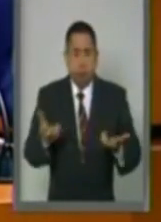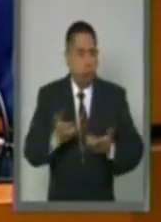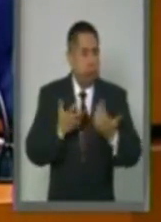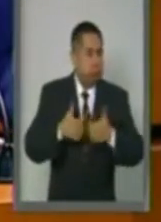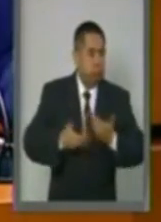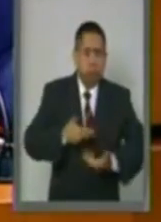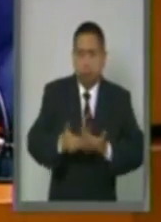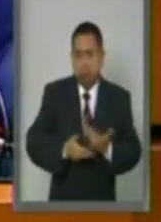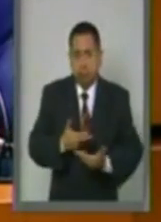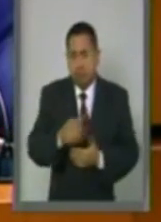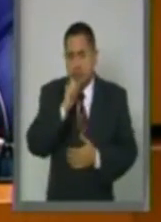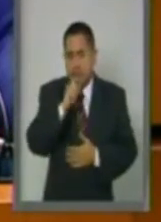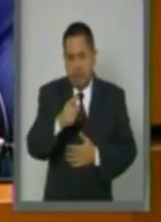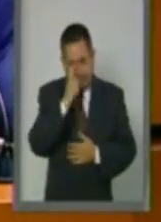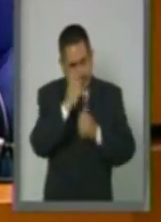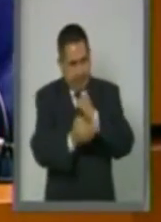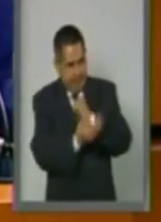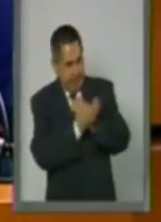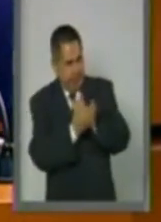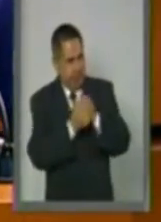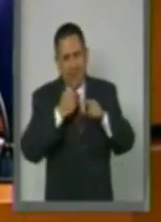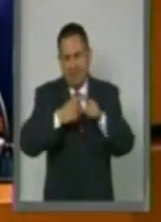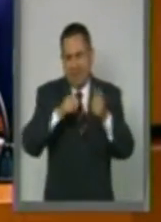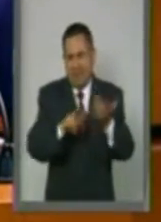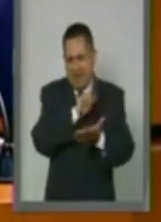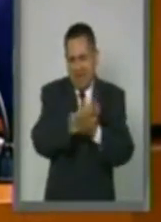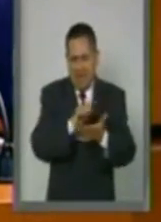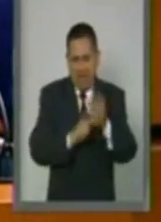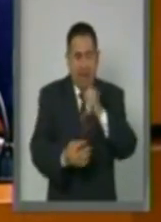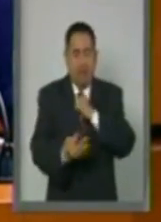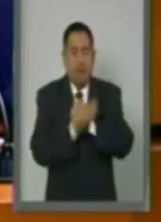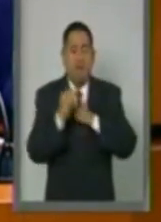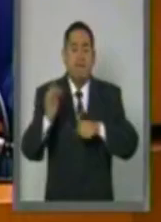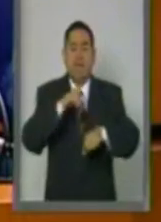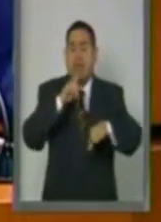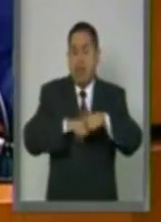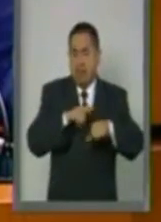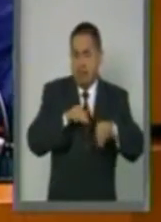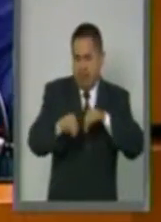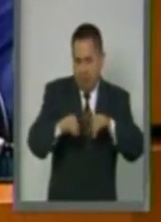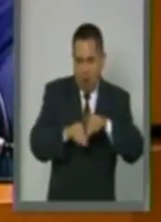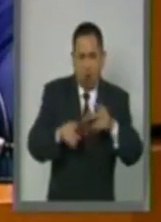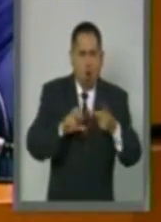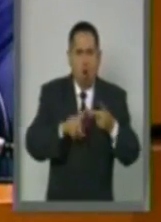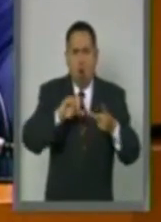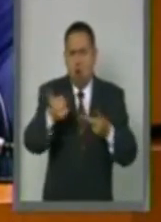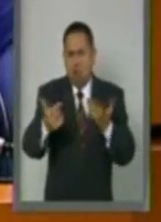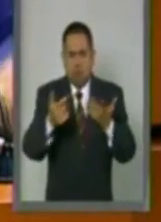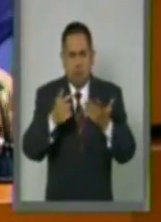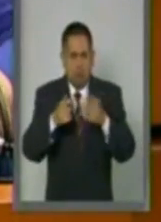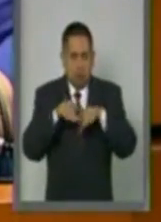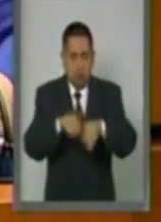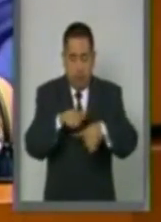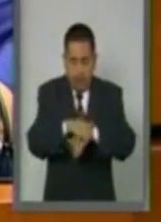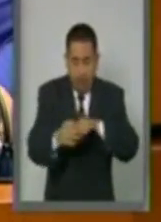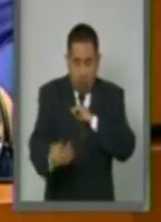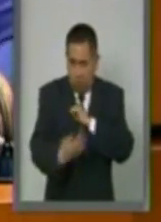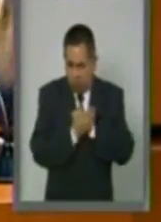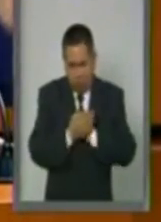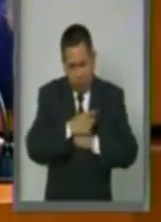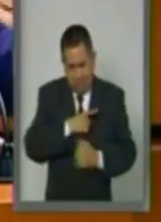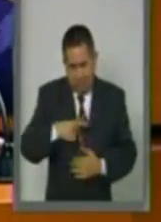así como recibir protección de las disposiciones de la Ley Federal del Trabajo y de otros ordenamientos de carácter laboral.